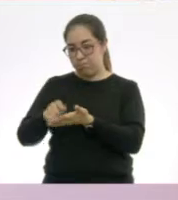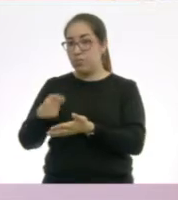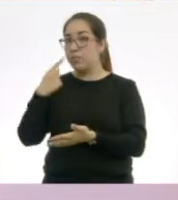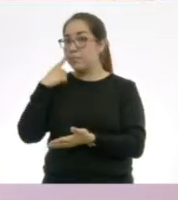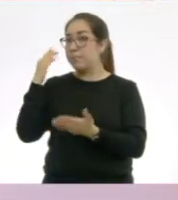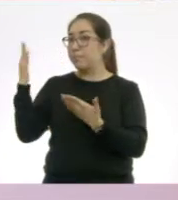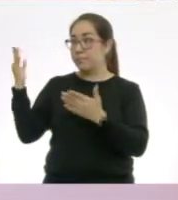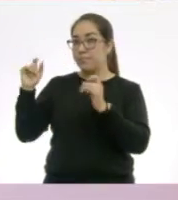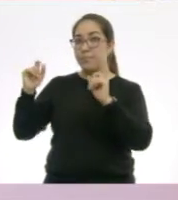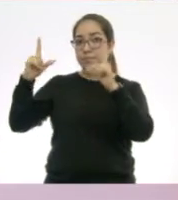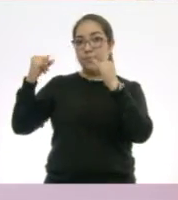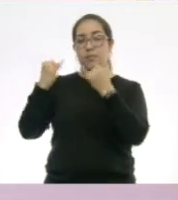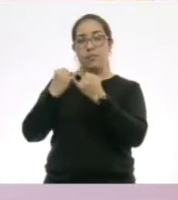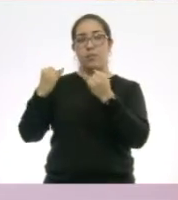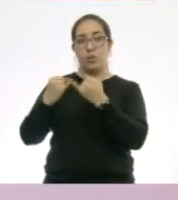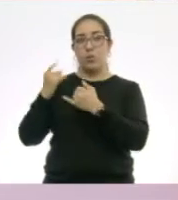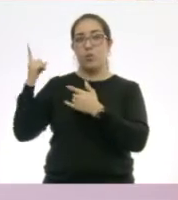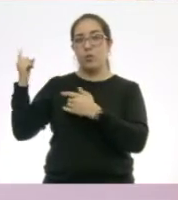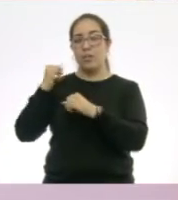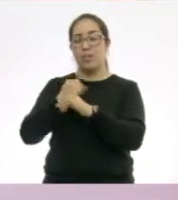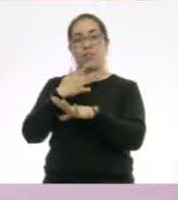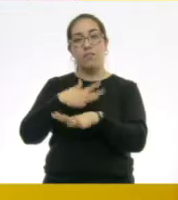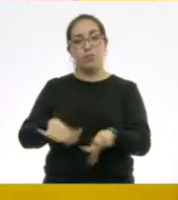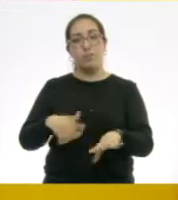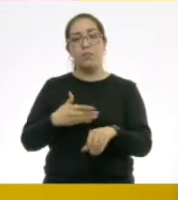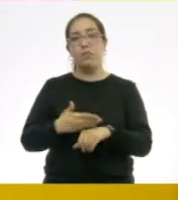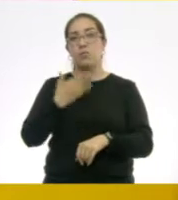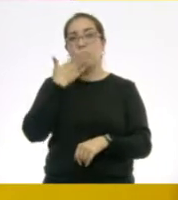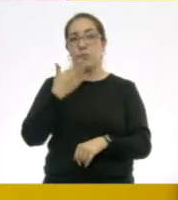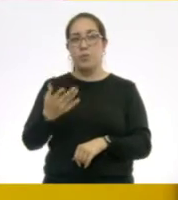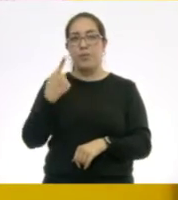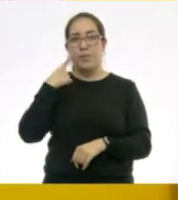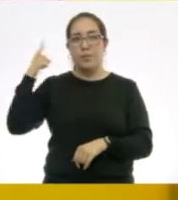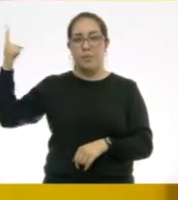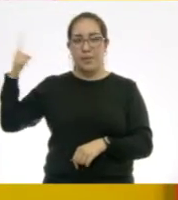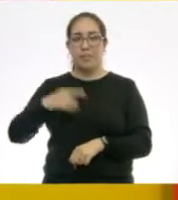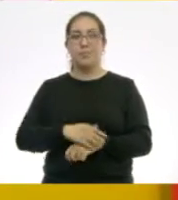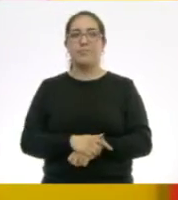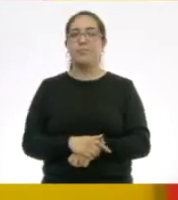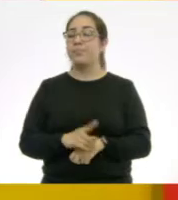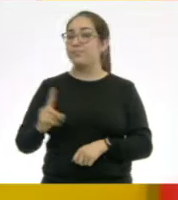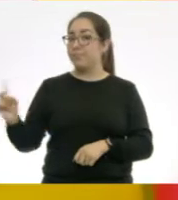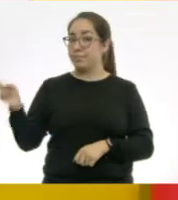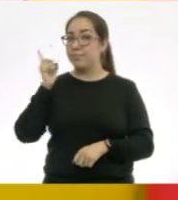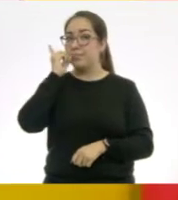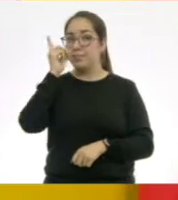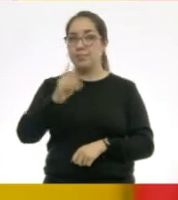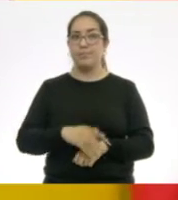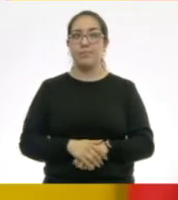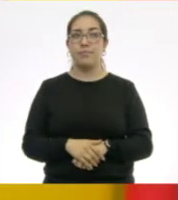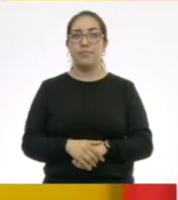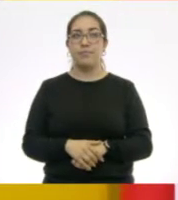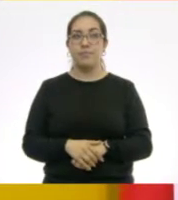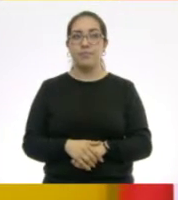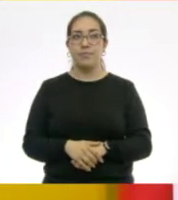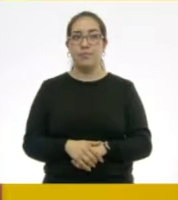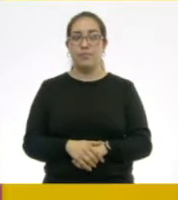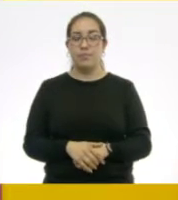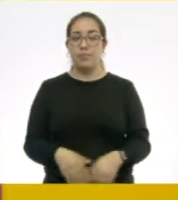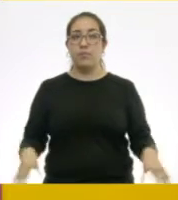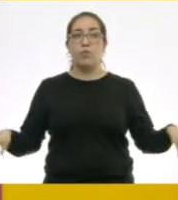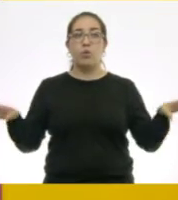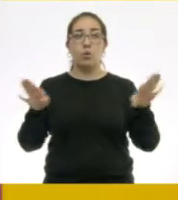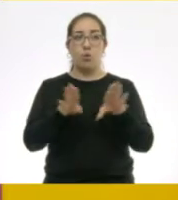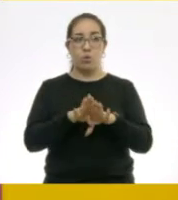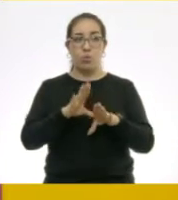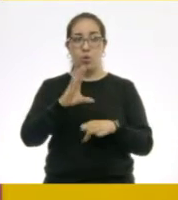podemos encontrar información. Claro que sí. Muy bien. Entonces, veamos este. Aquí dice, evitemos el contagio de COVID